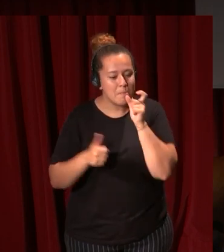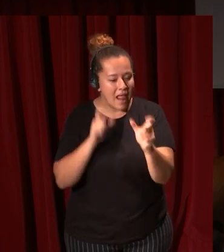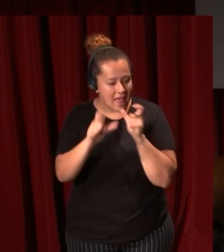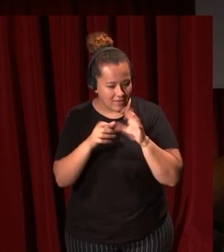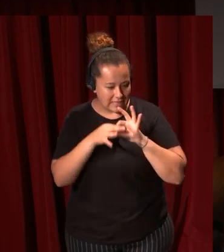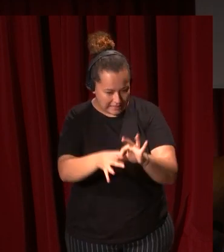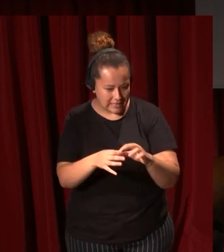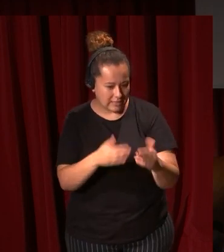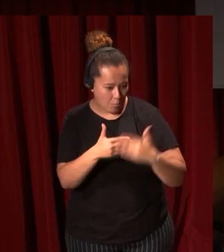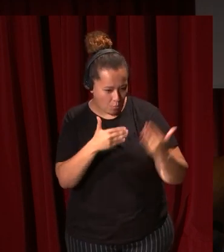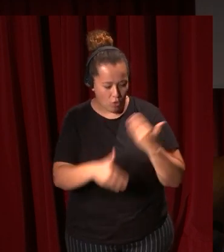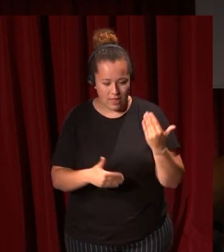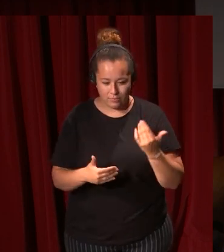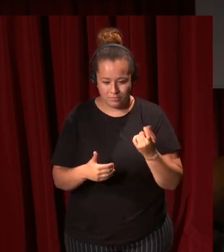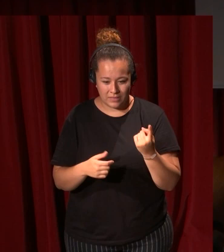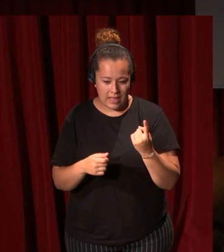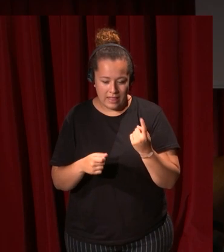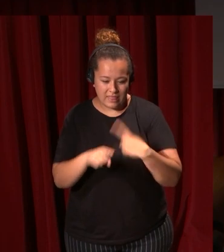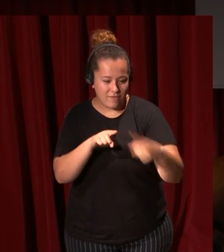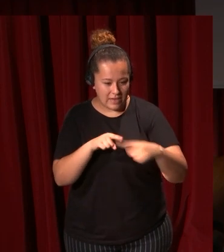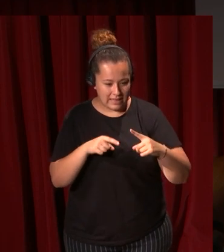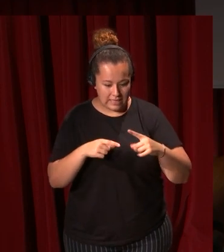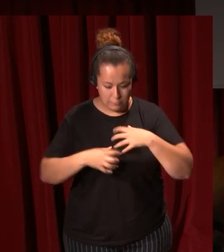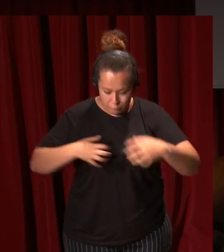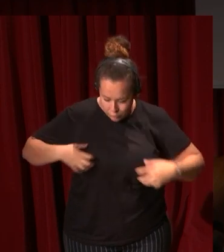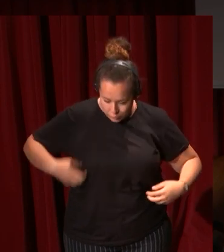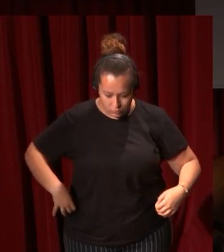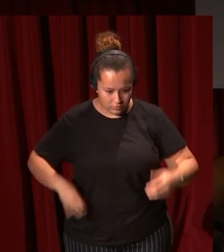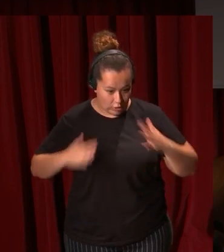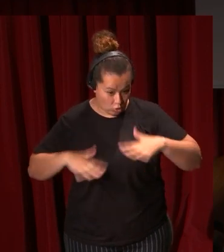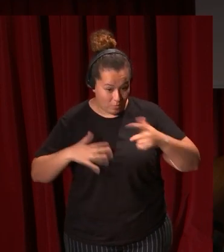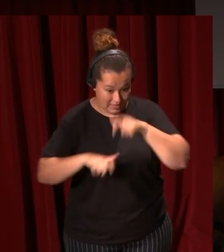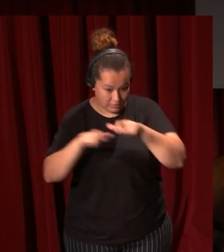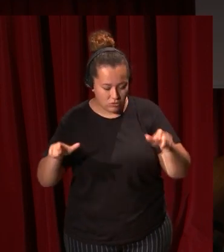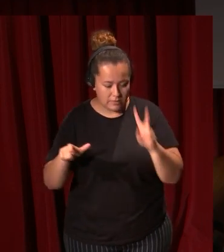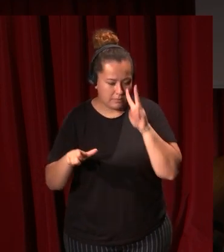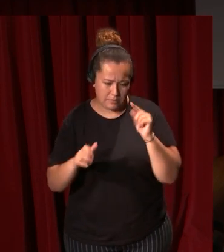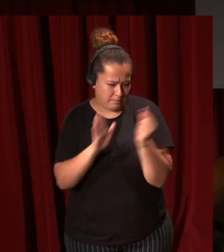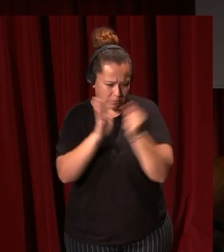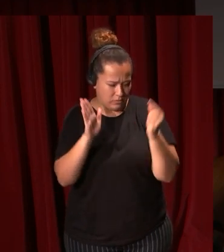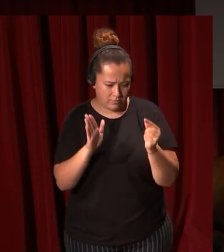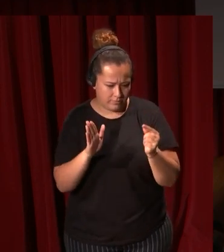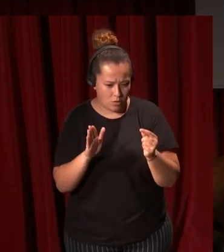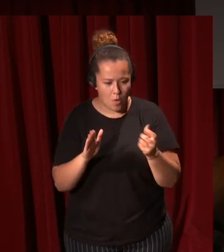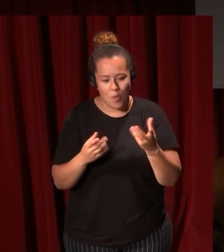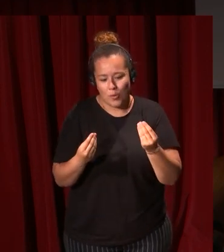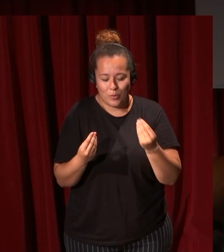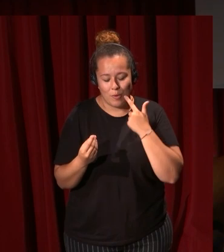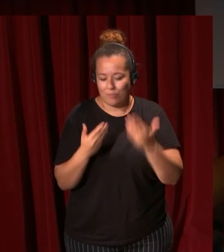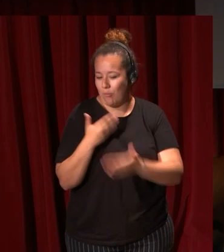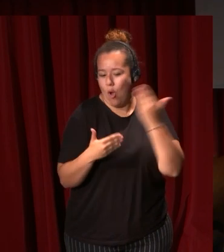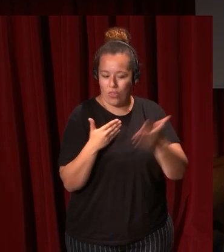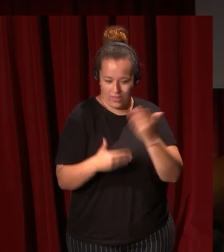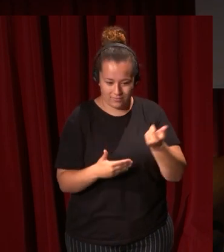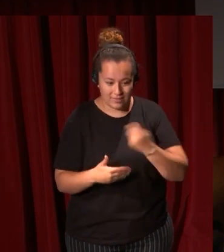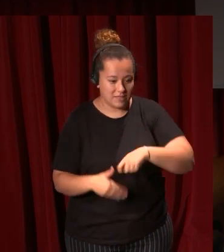la que se definen distintas partes de la ropa que llevan las personas se ve rápidamente que es muy cosmopolita. En